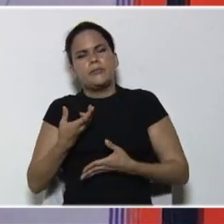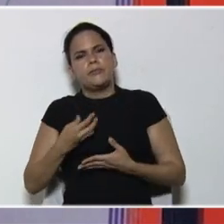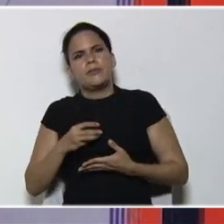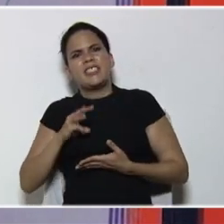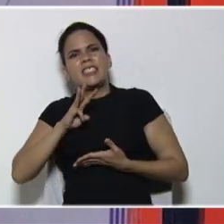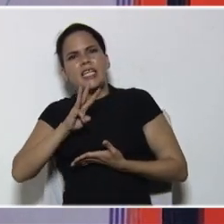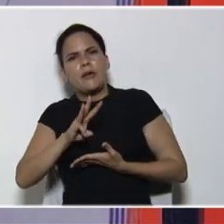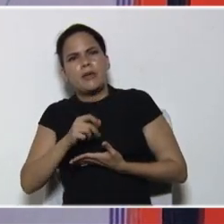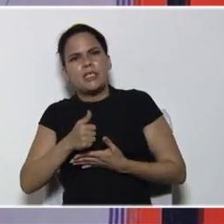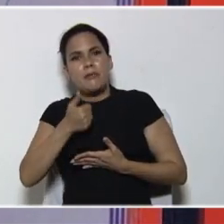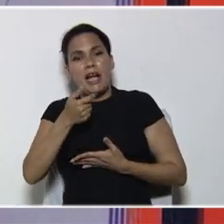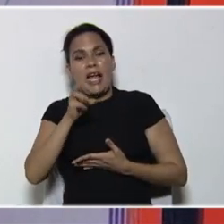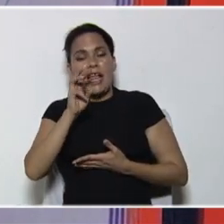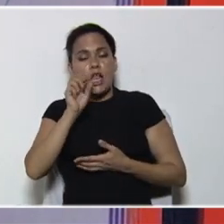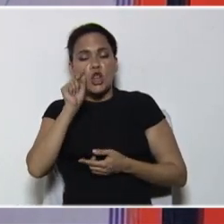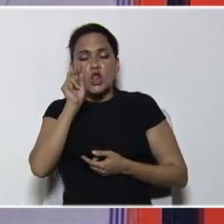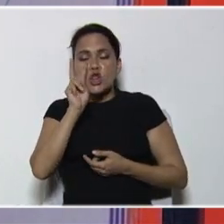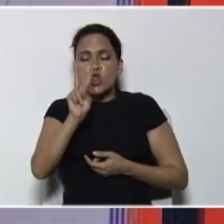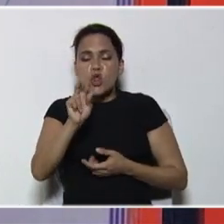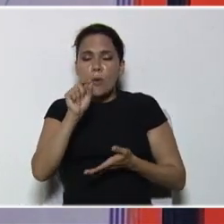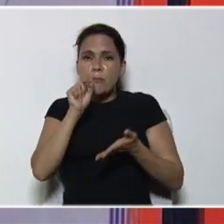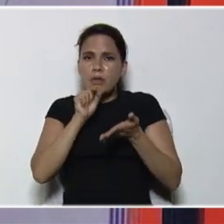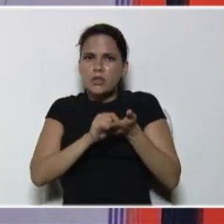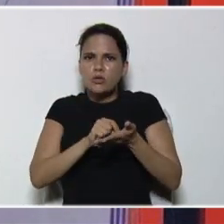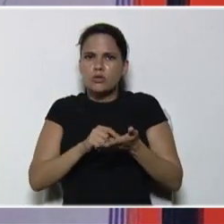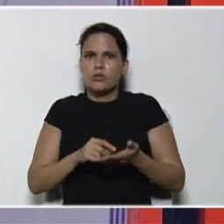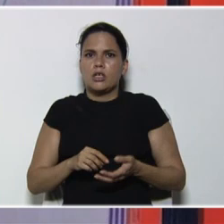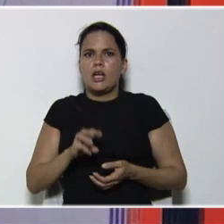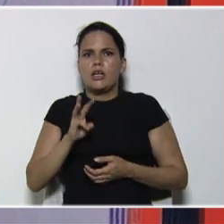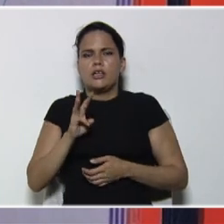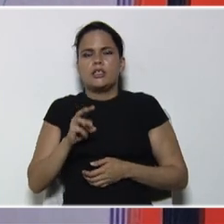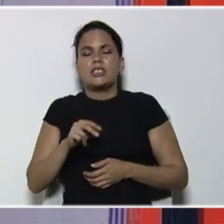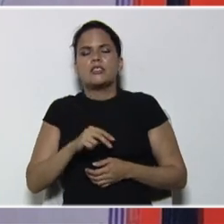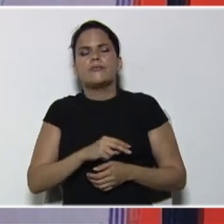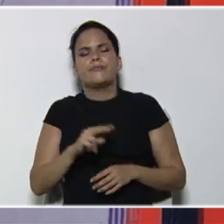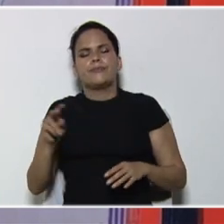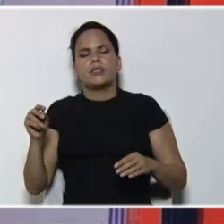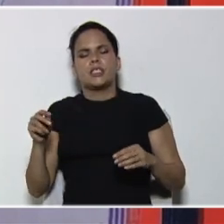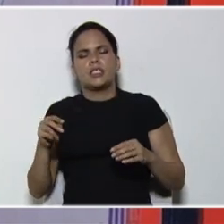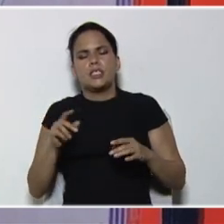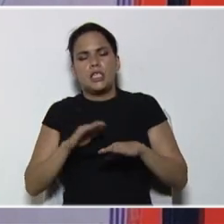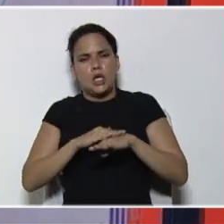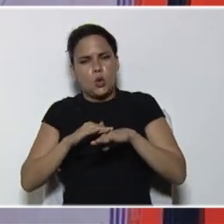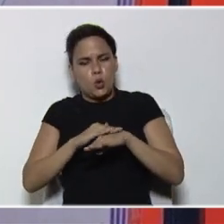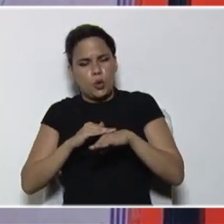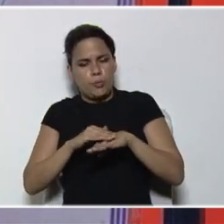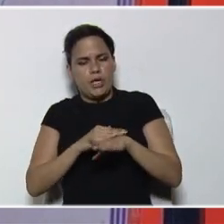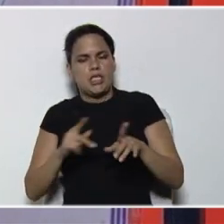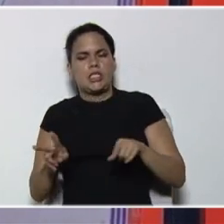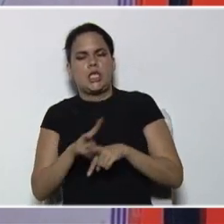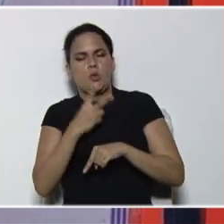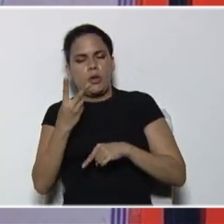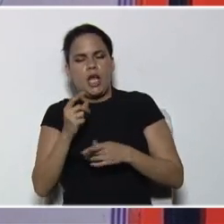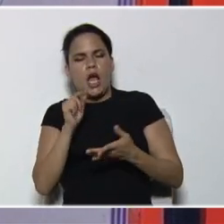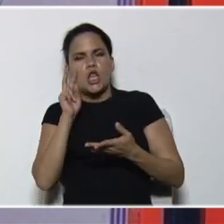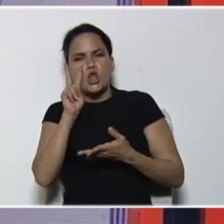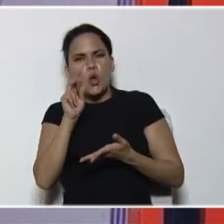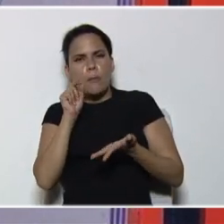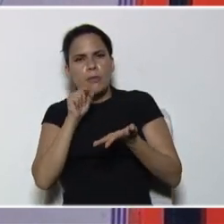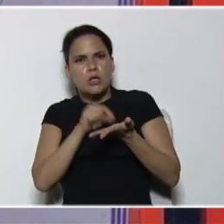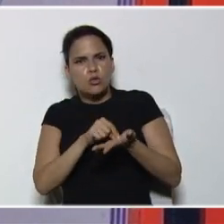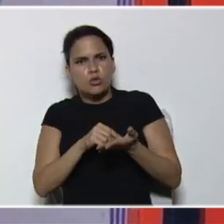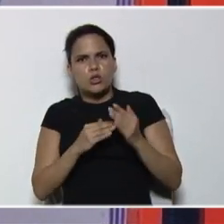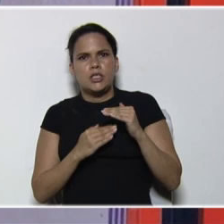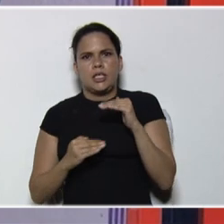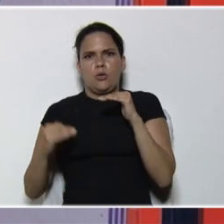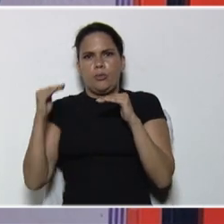cada dos minutos, tres minutos, perdón, se duplica, y fíjense que pasa, 10 elevado